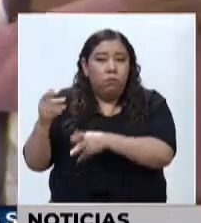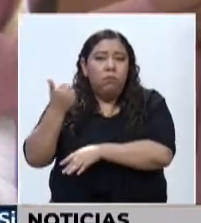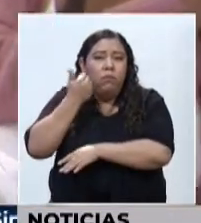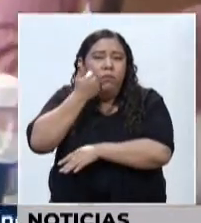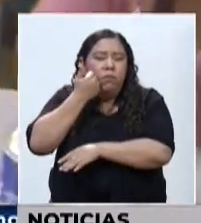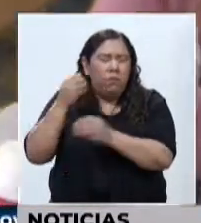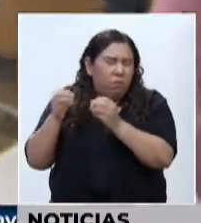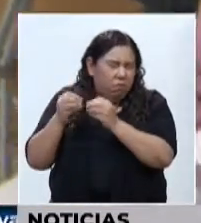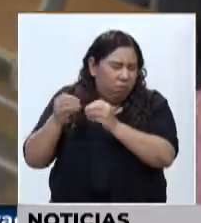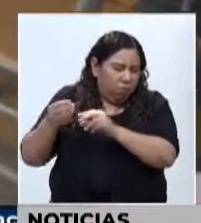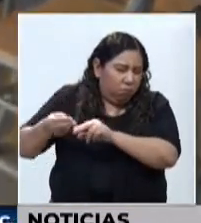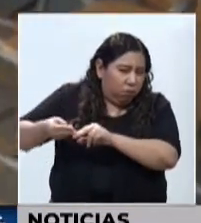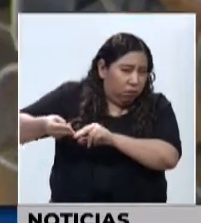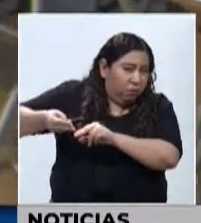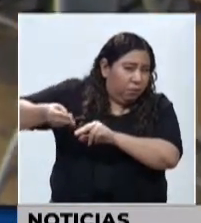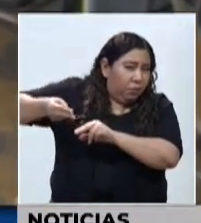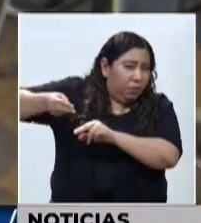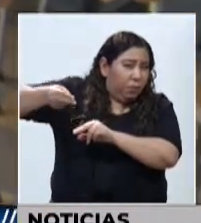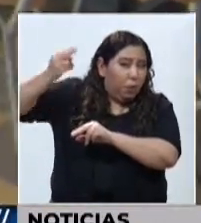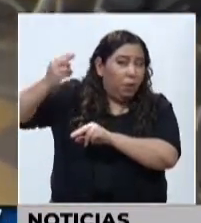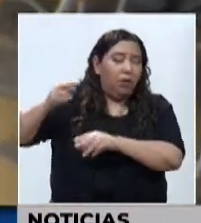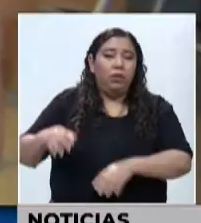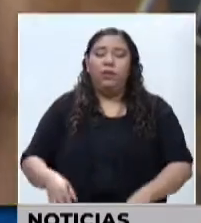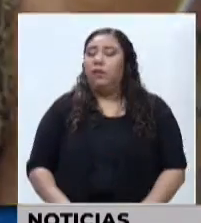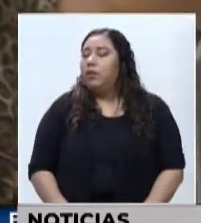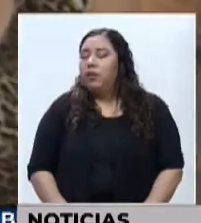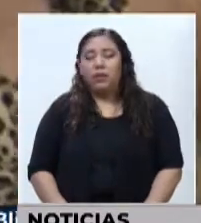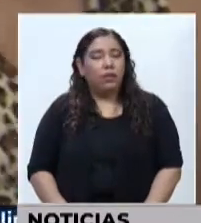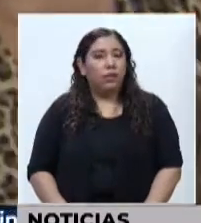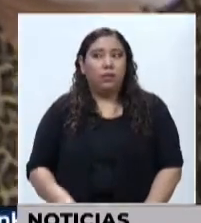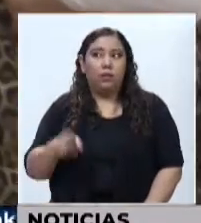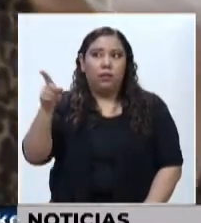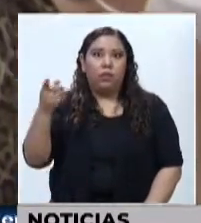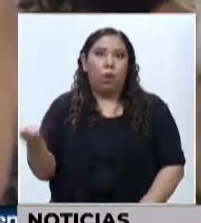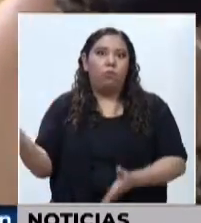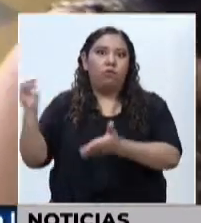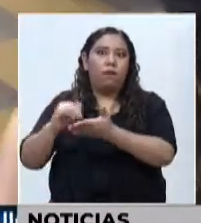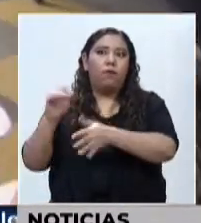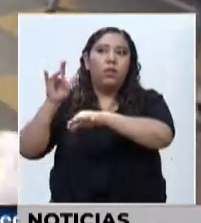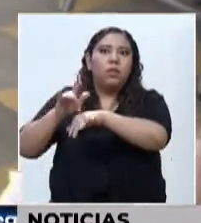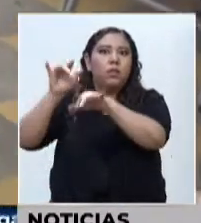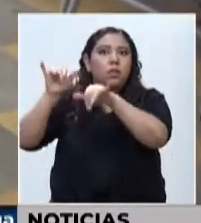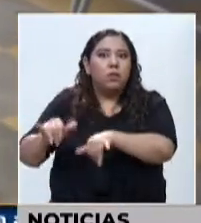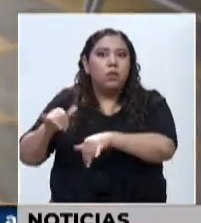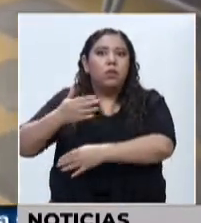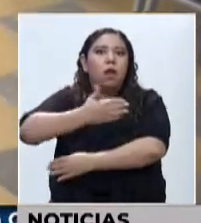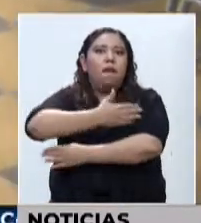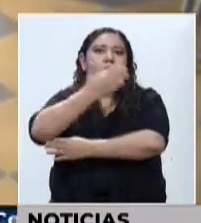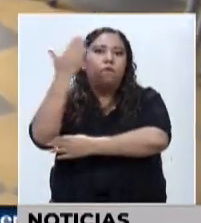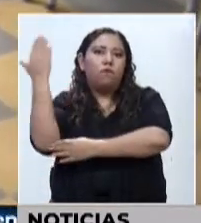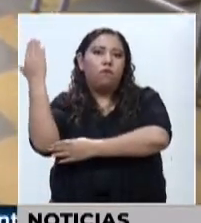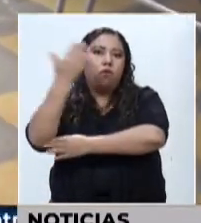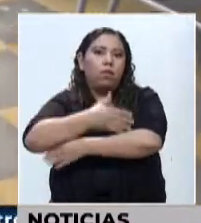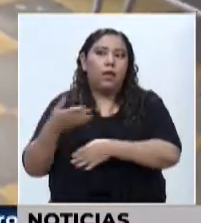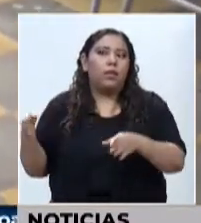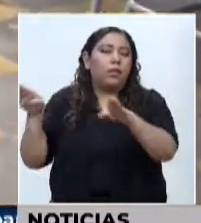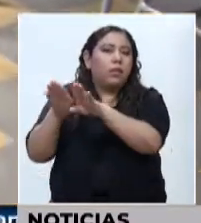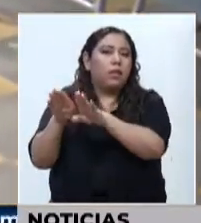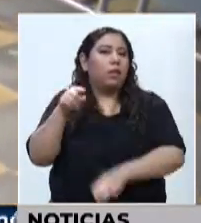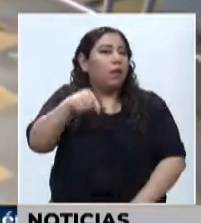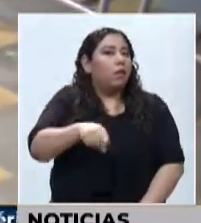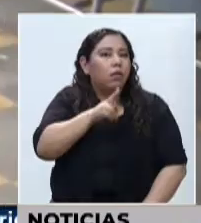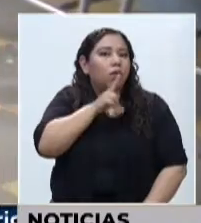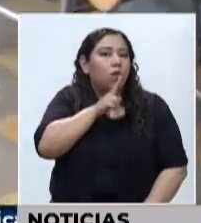medidas drásticas como activar unas cuarentenas, como cerrar fronteras, y eso no nos debe ocurrir a los